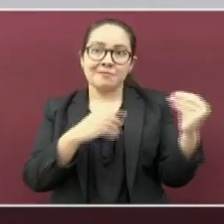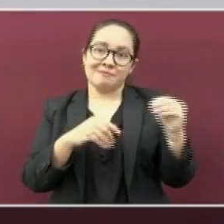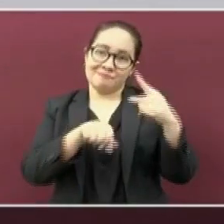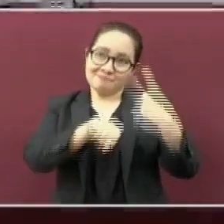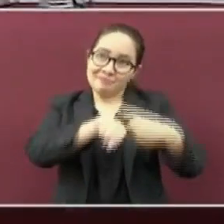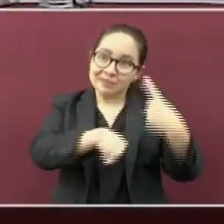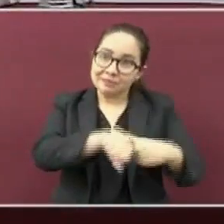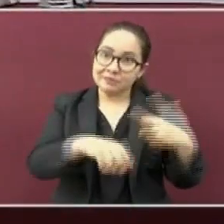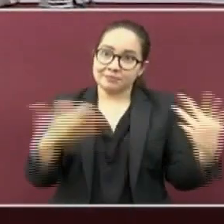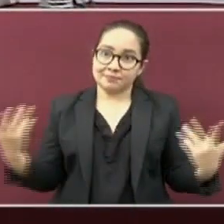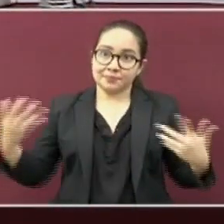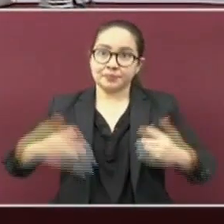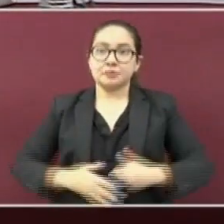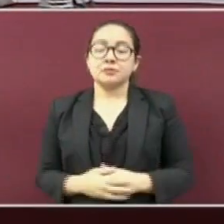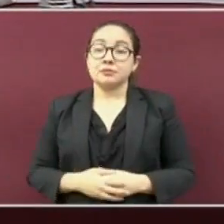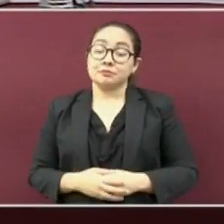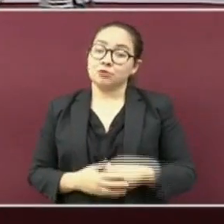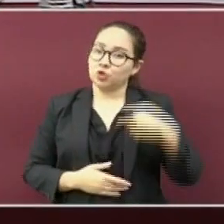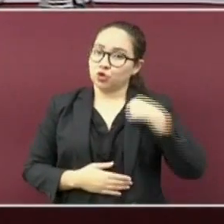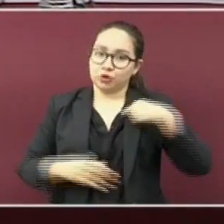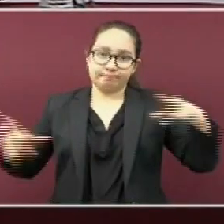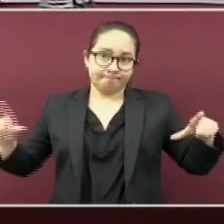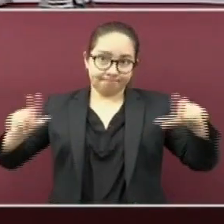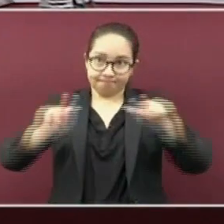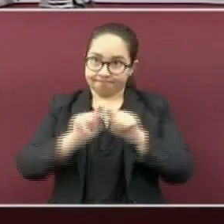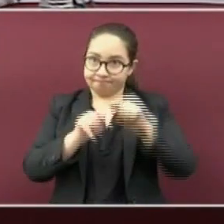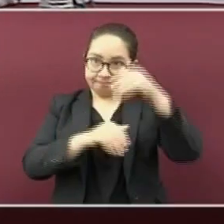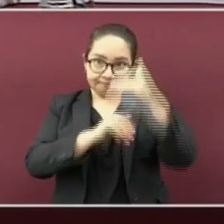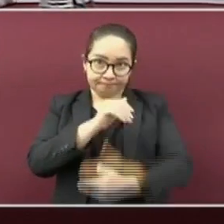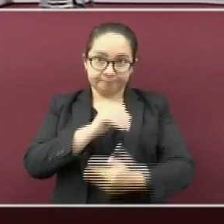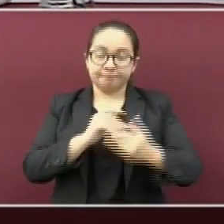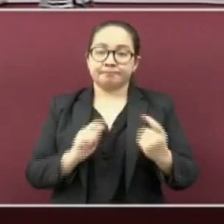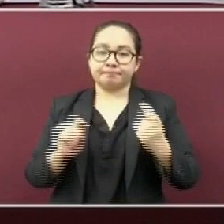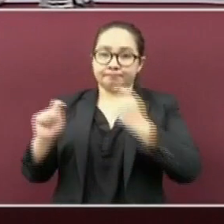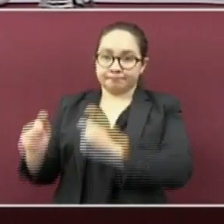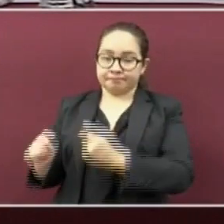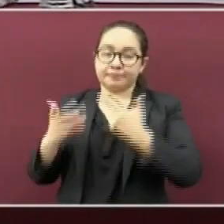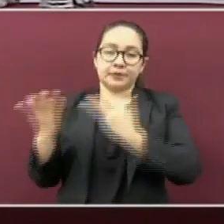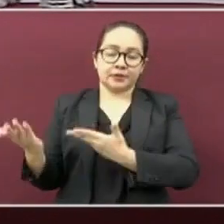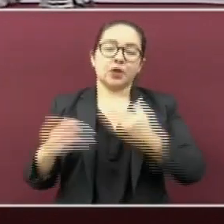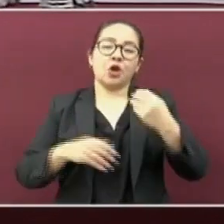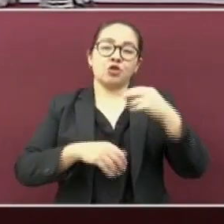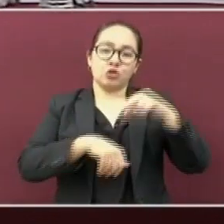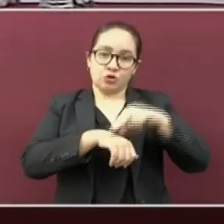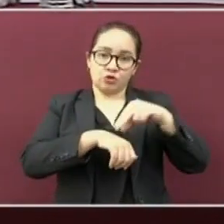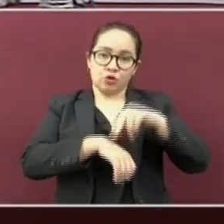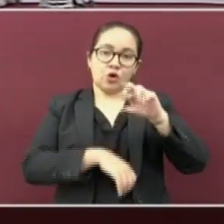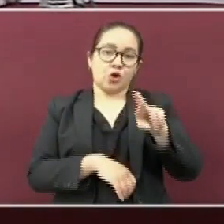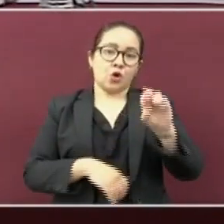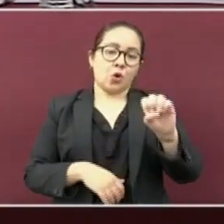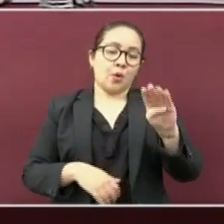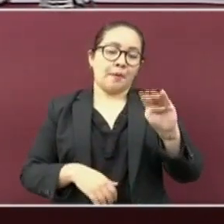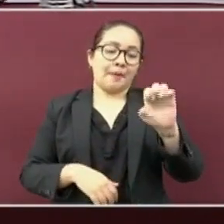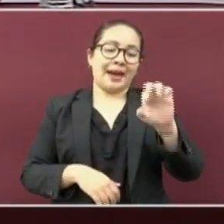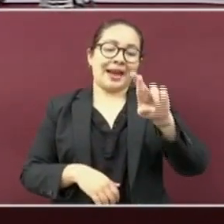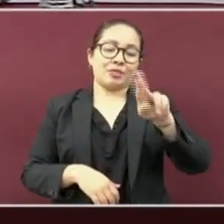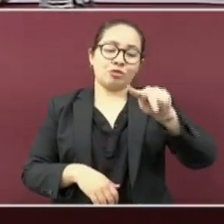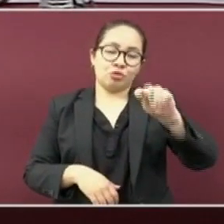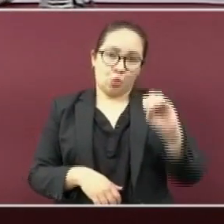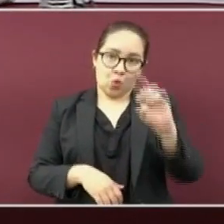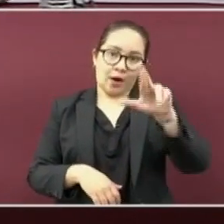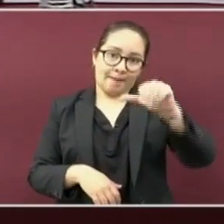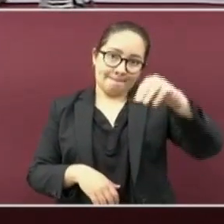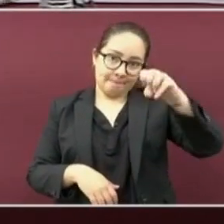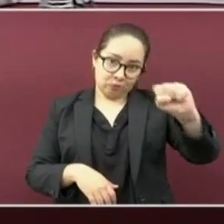enfermedad. Por mi parte, es todo. Regreso a la voz al doctor Roberto Ramos Salud. Muchísimas gracias,